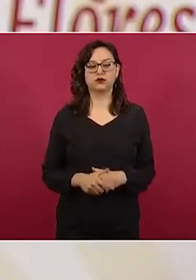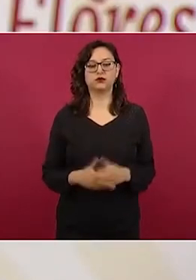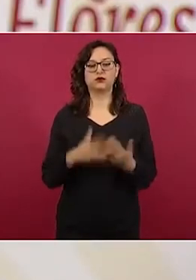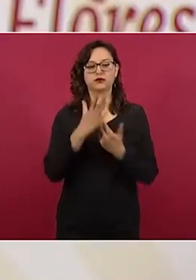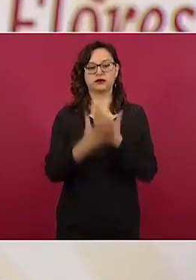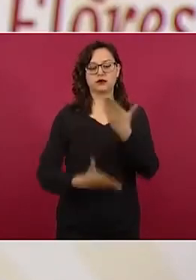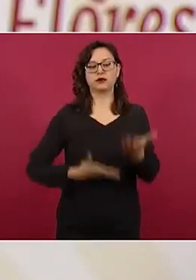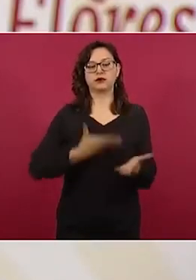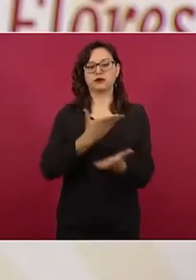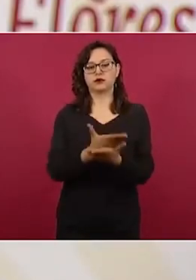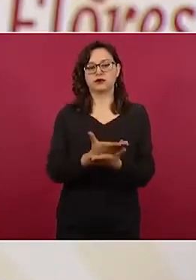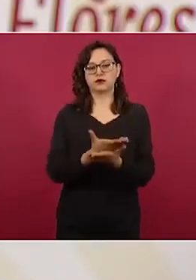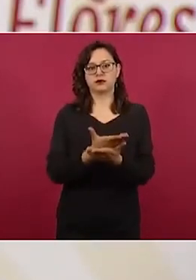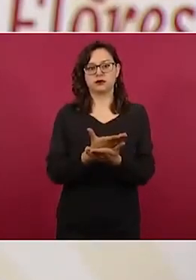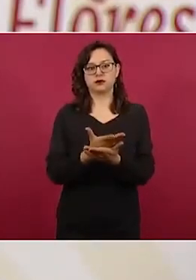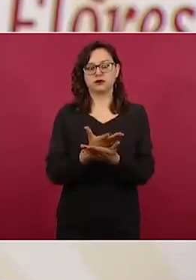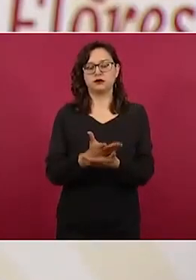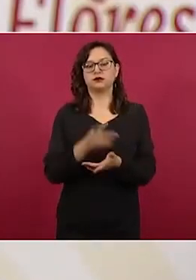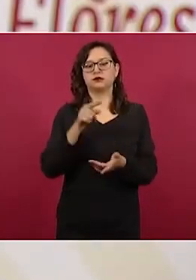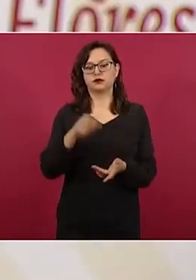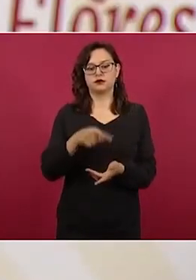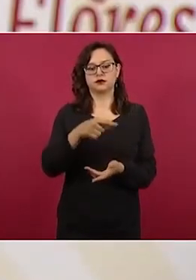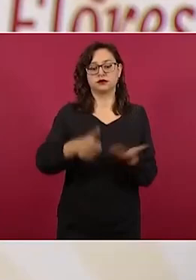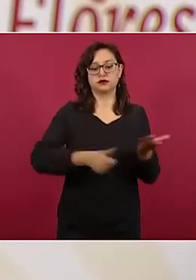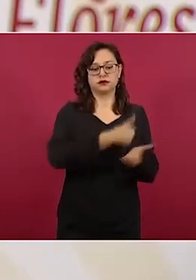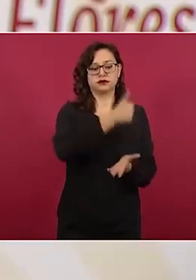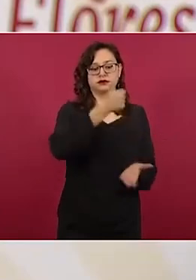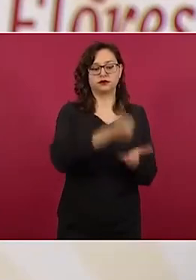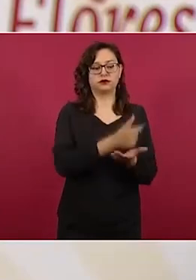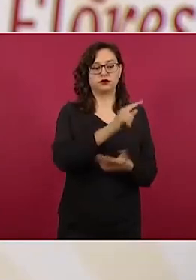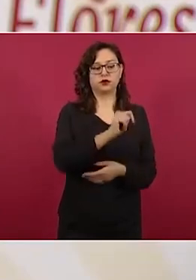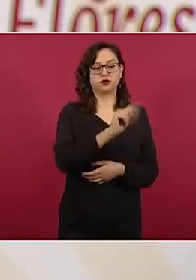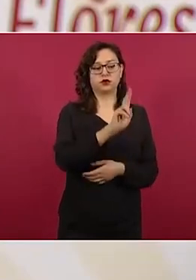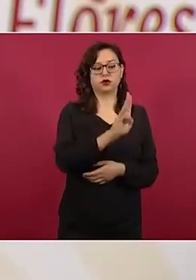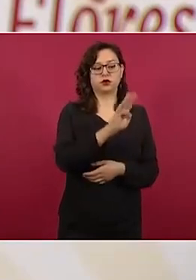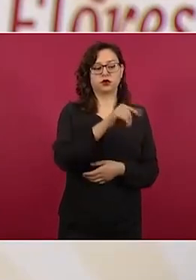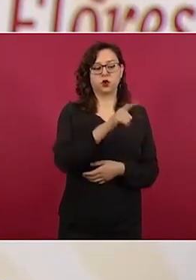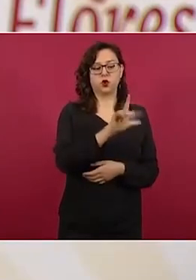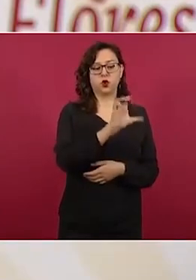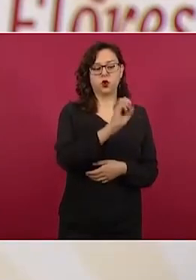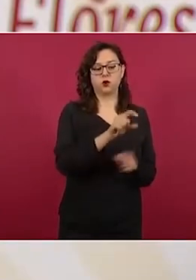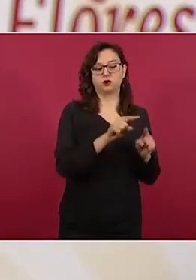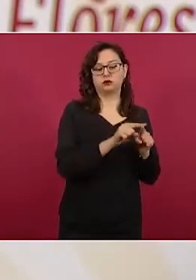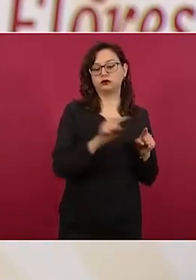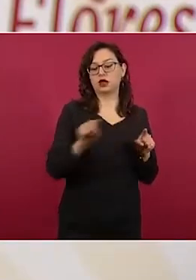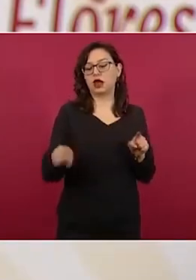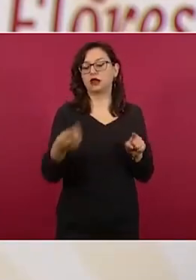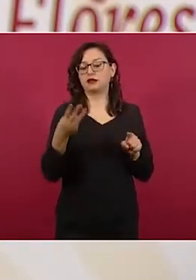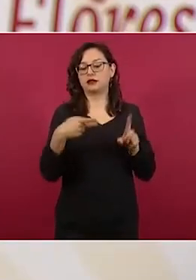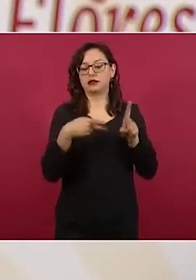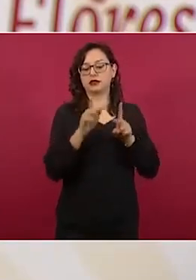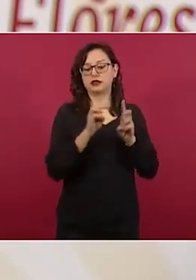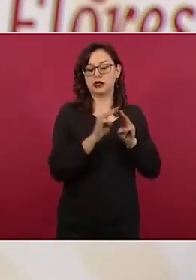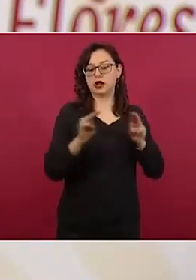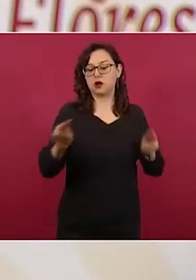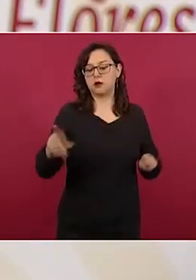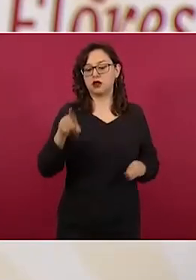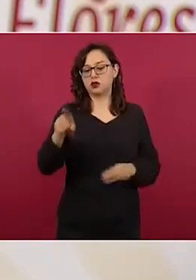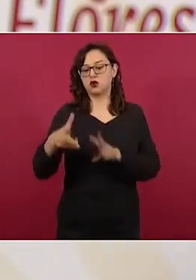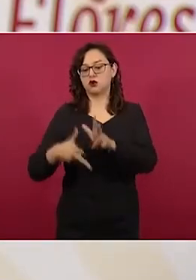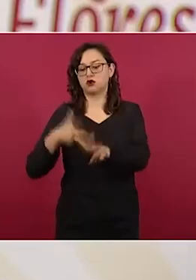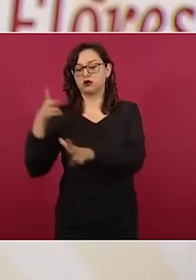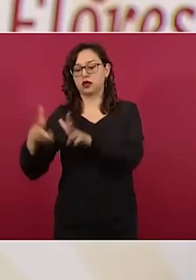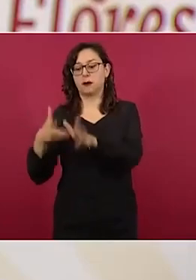inicia aproximadamente a tres kilómetros al norte de la ciudad de Tulum conecta con el nuevo aeropuerto internacional de Tulum,